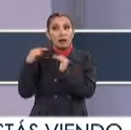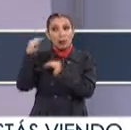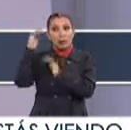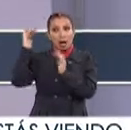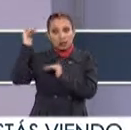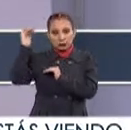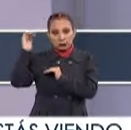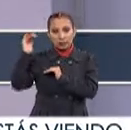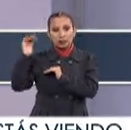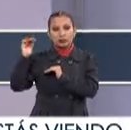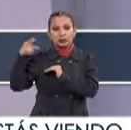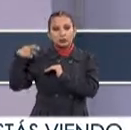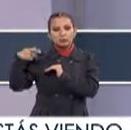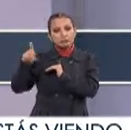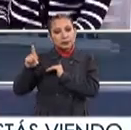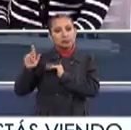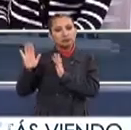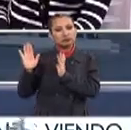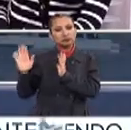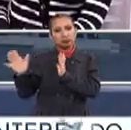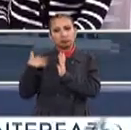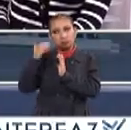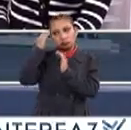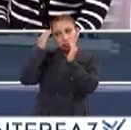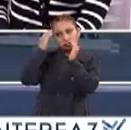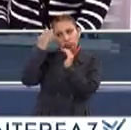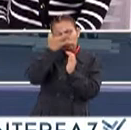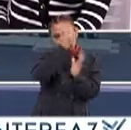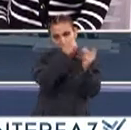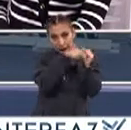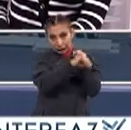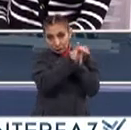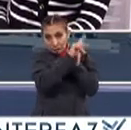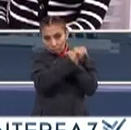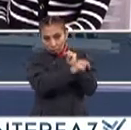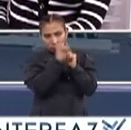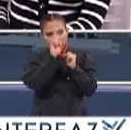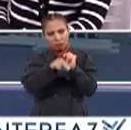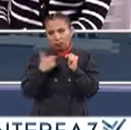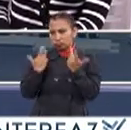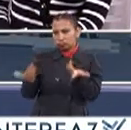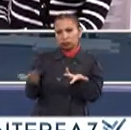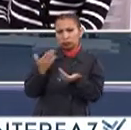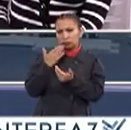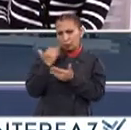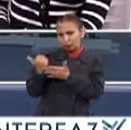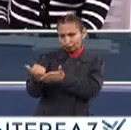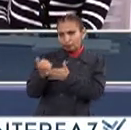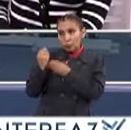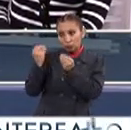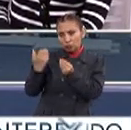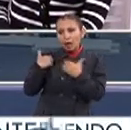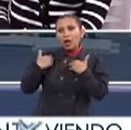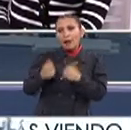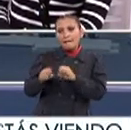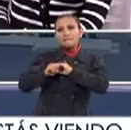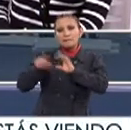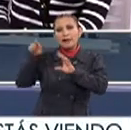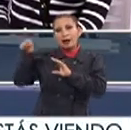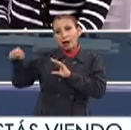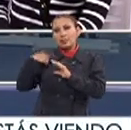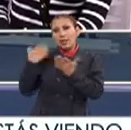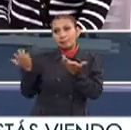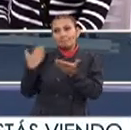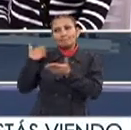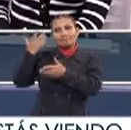un poco más alto Pero Este Con los conocimientos Adquiridos en el Instituto La verdad es que Me ayudaron a poder Enfrentar todos